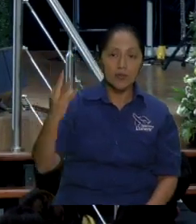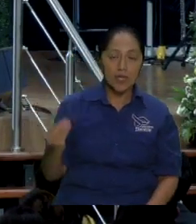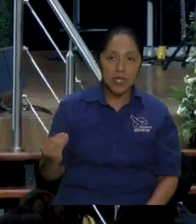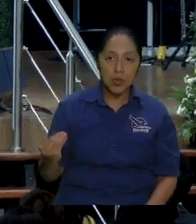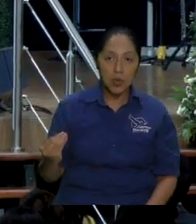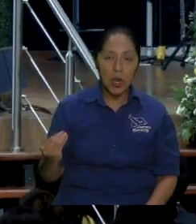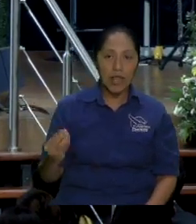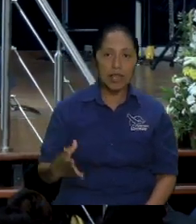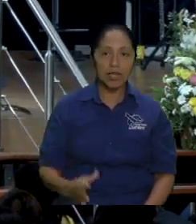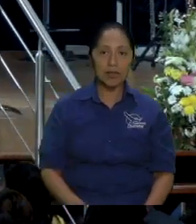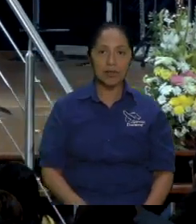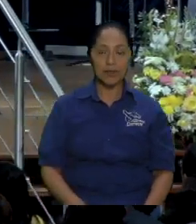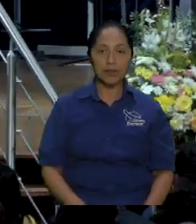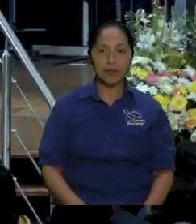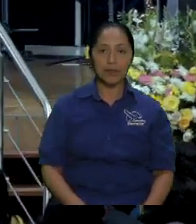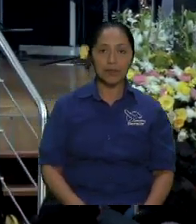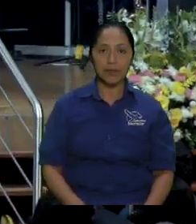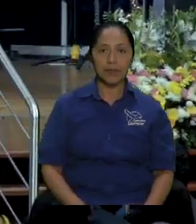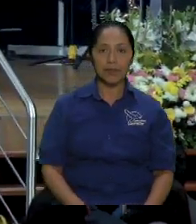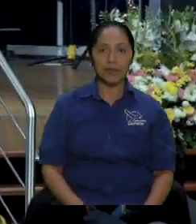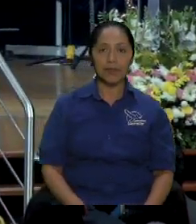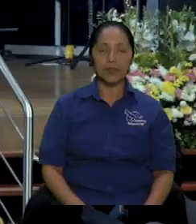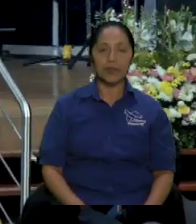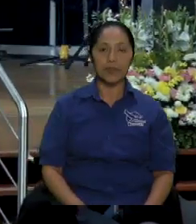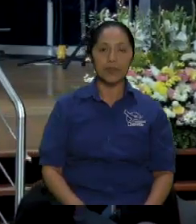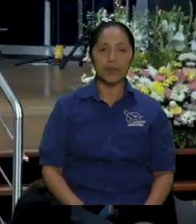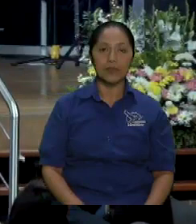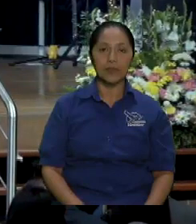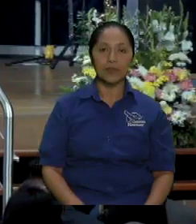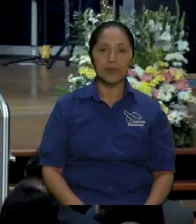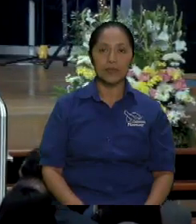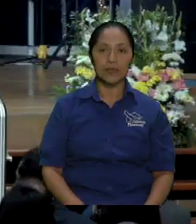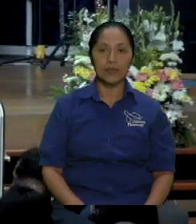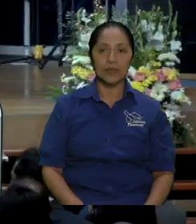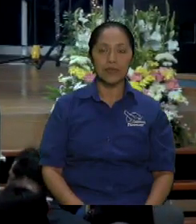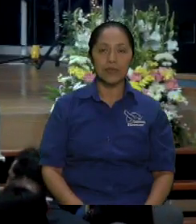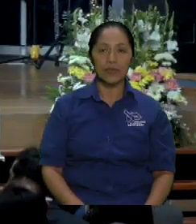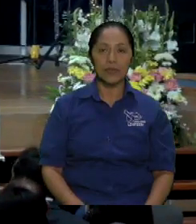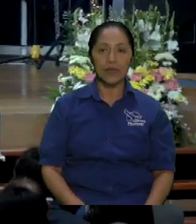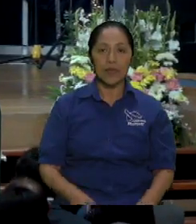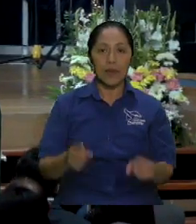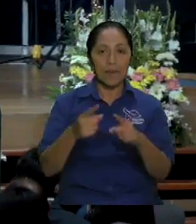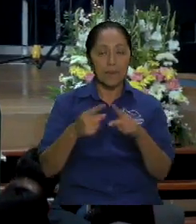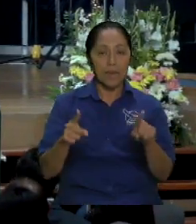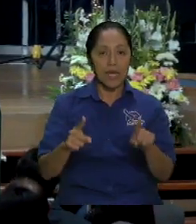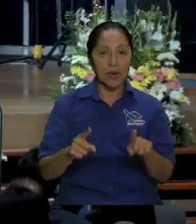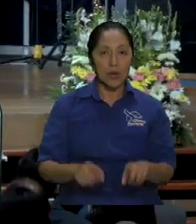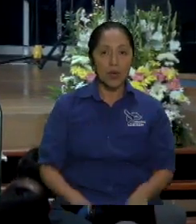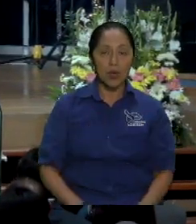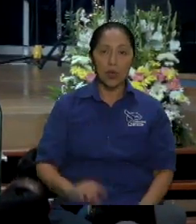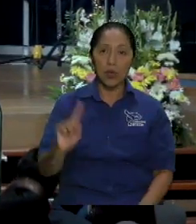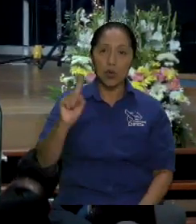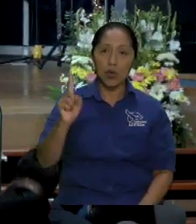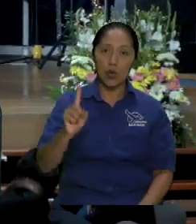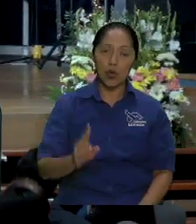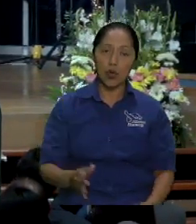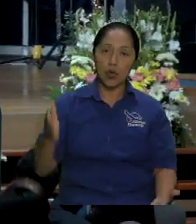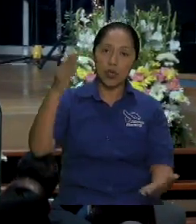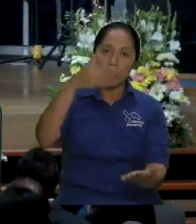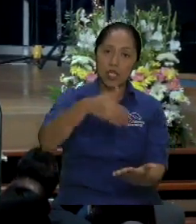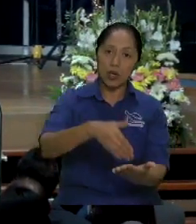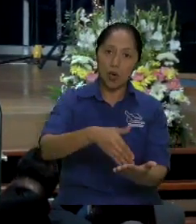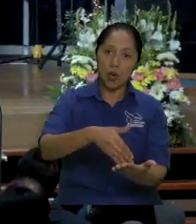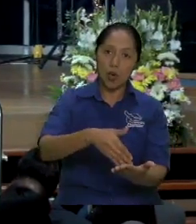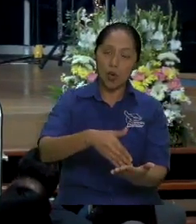que es madura pero que no llegó a envejecer en lo espiritual a anquilosarse